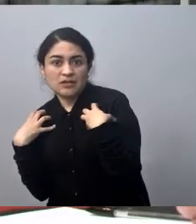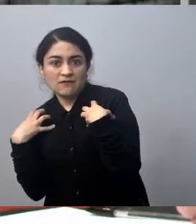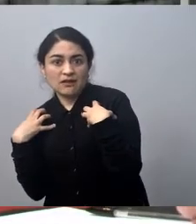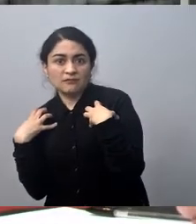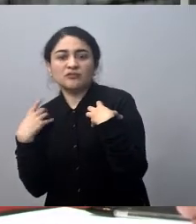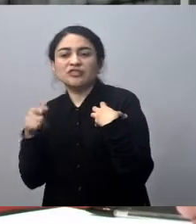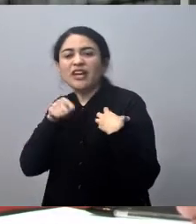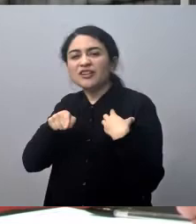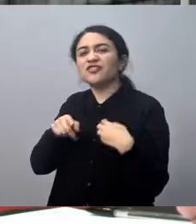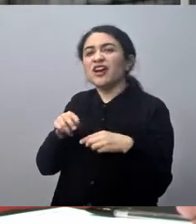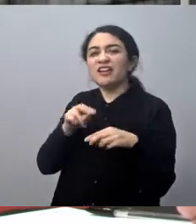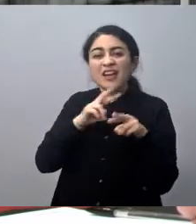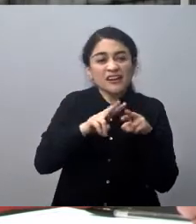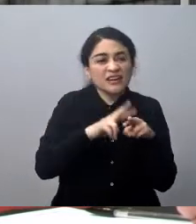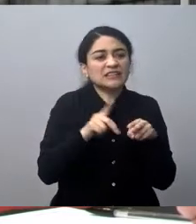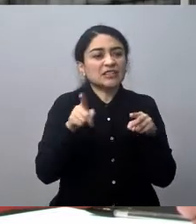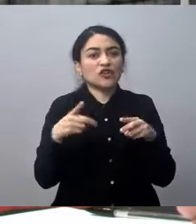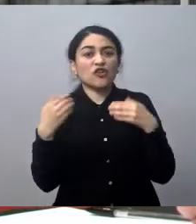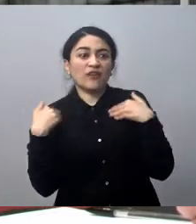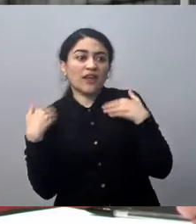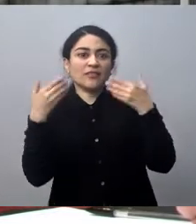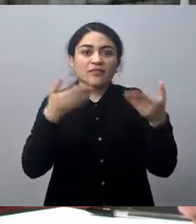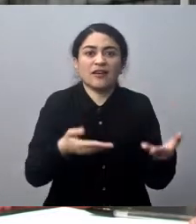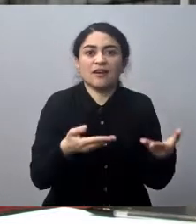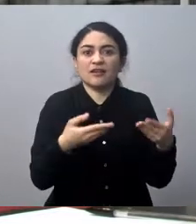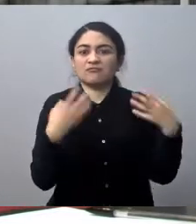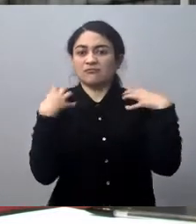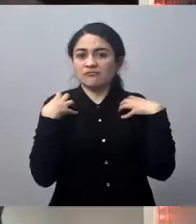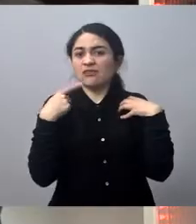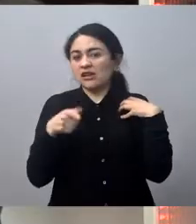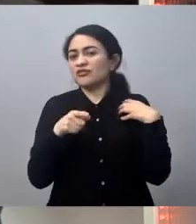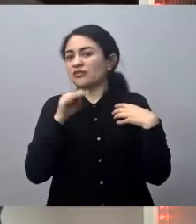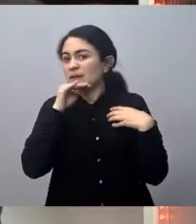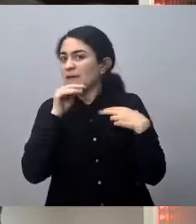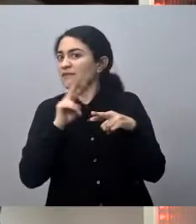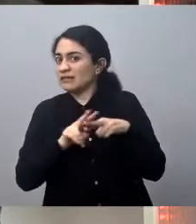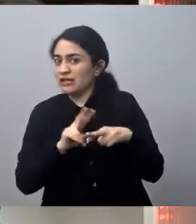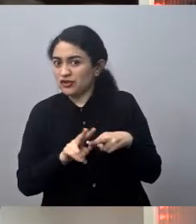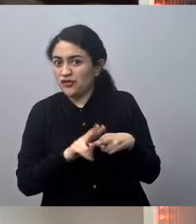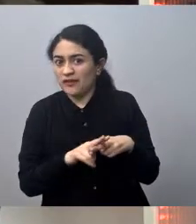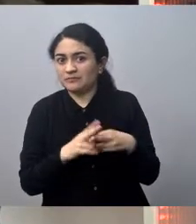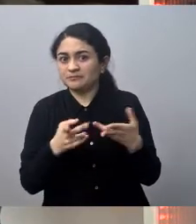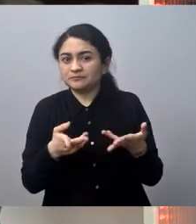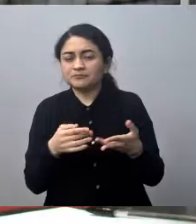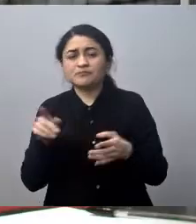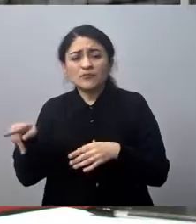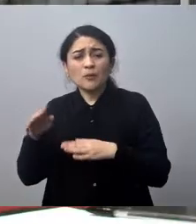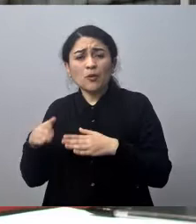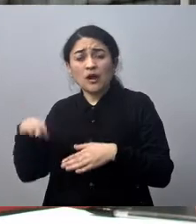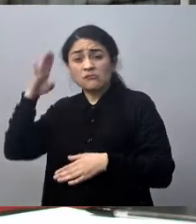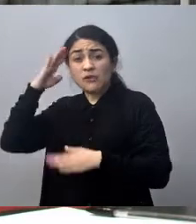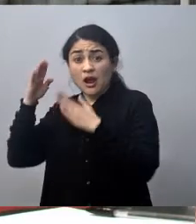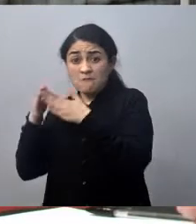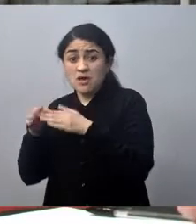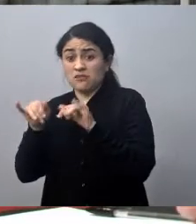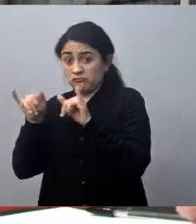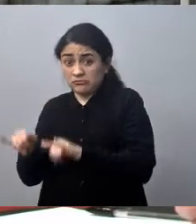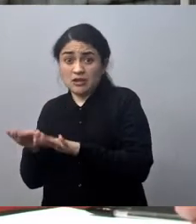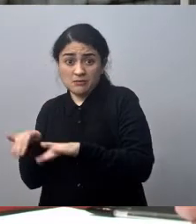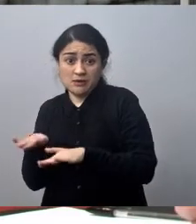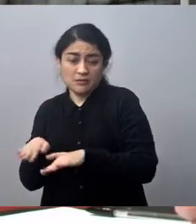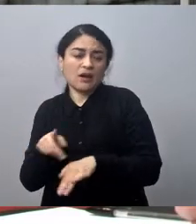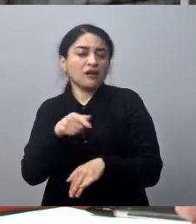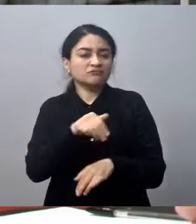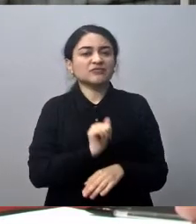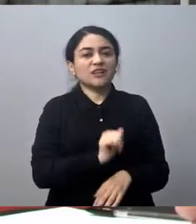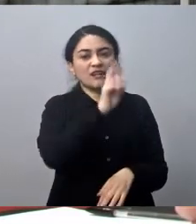concesión qué condición esa parte todavía No, pero me refiero que el Armada de Chile seguiría ahí de alguna forma Ah, no, no, eso tiene toda la razón porque